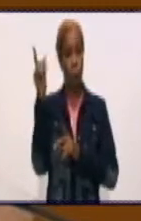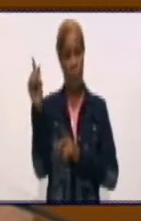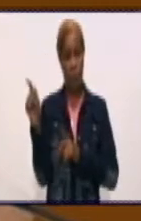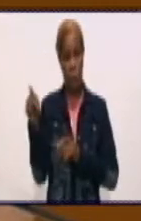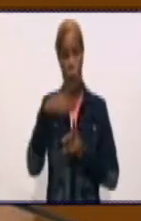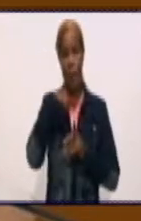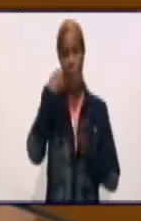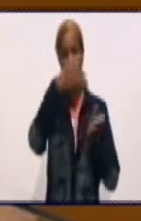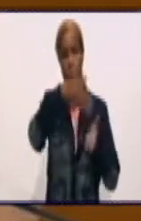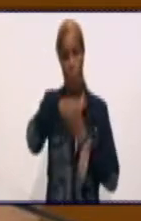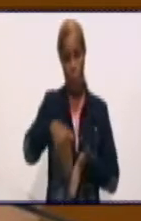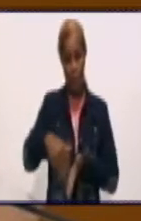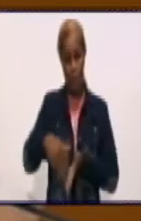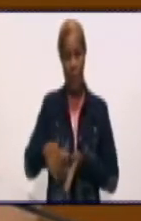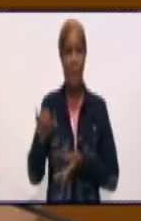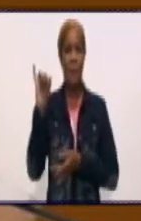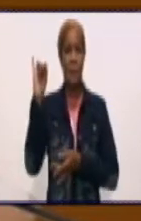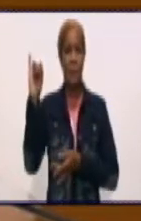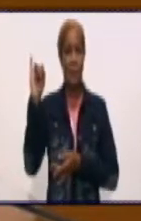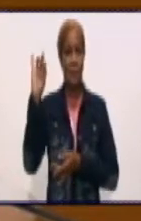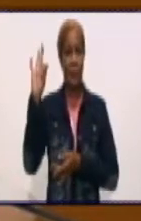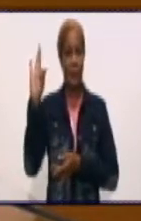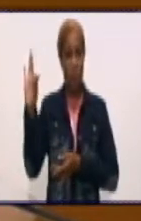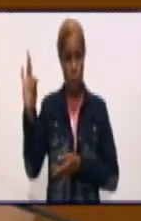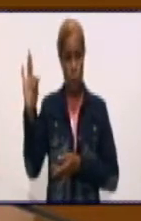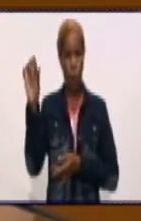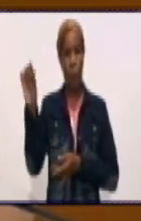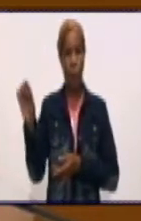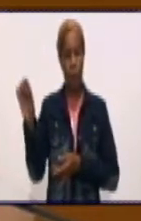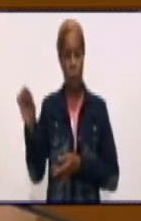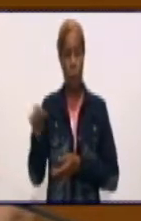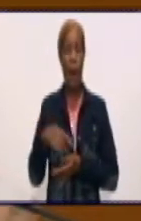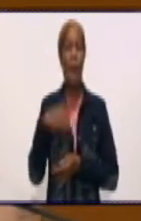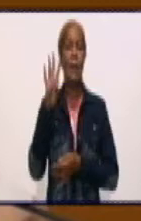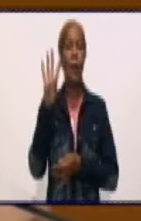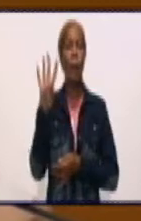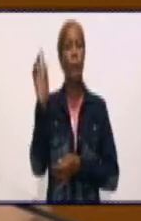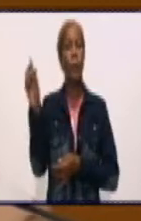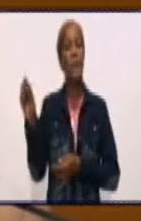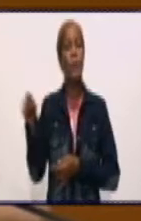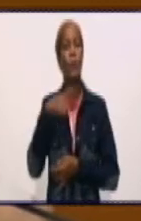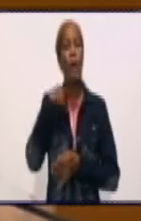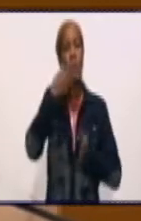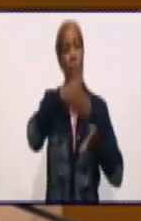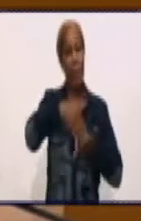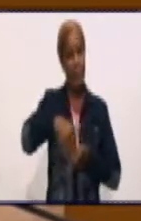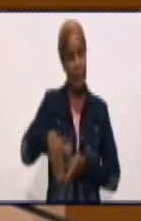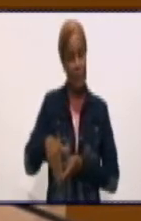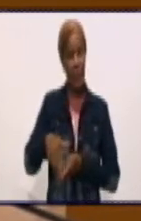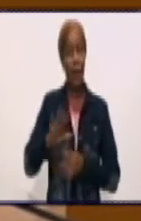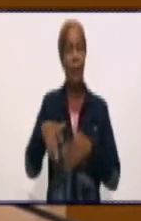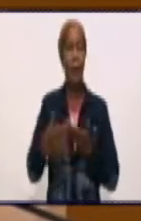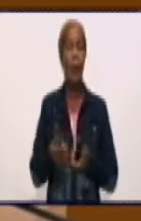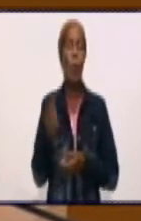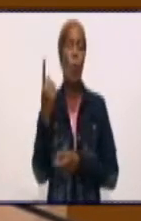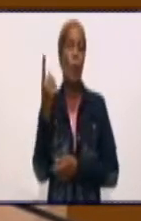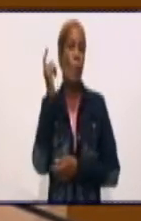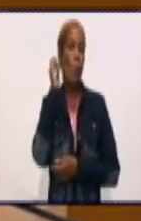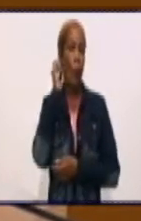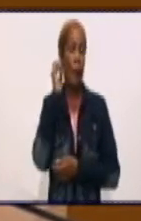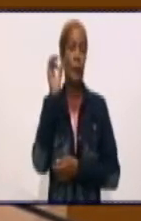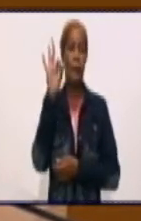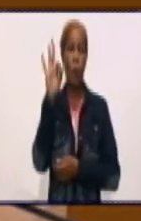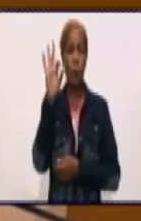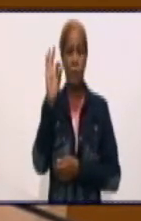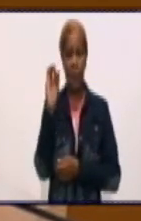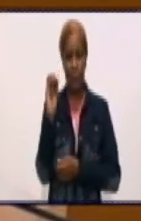un total de 58 fallecidos. Las cuatro personas fallecidas son pacientes femeninas de 80 años de